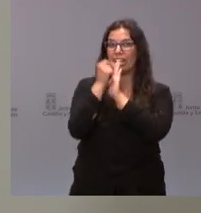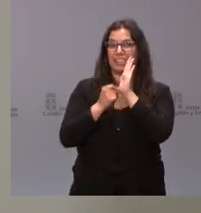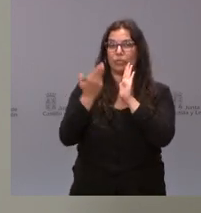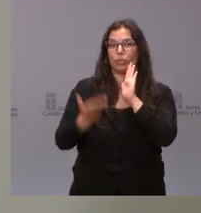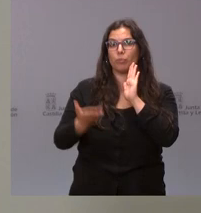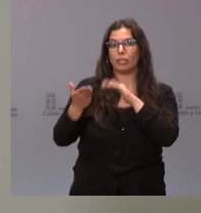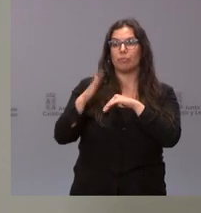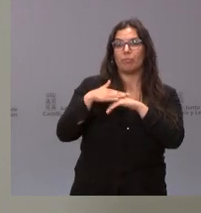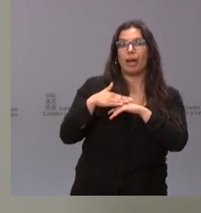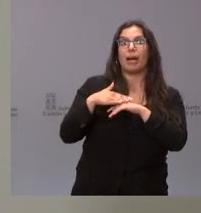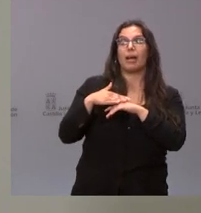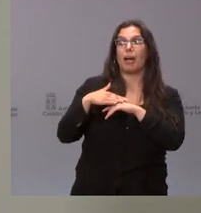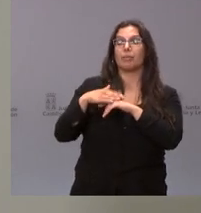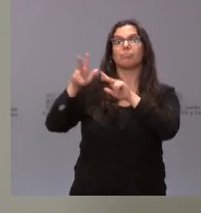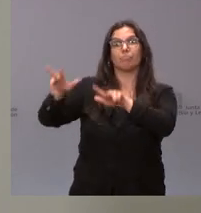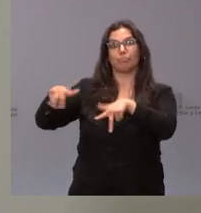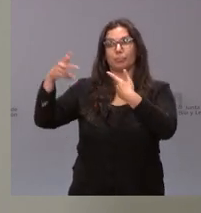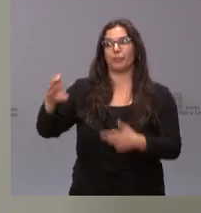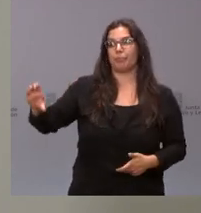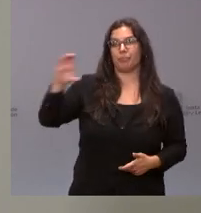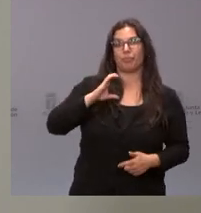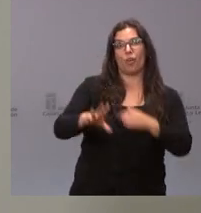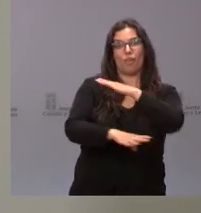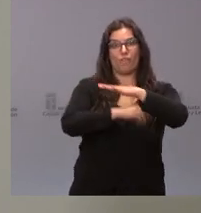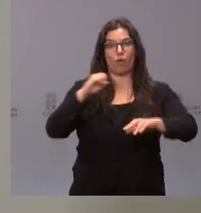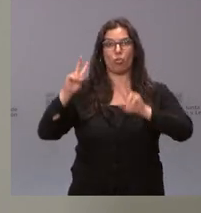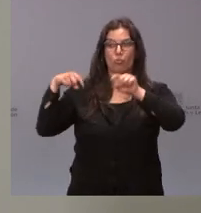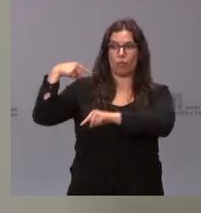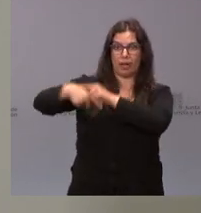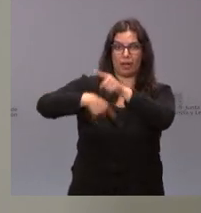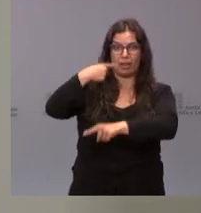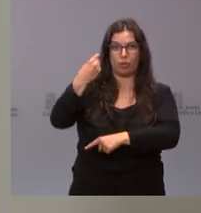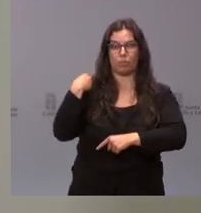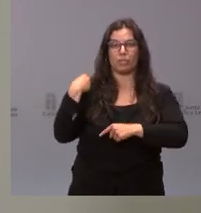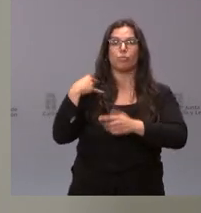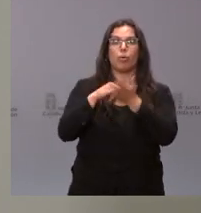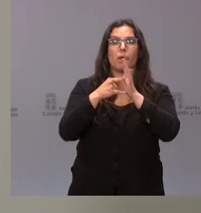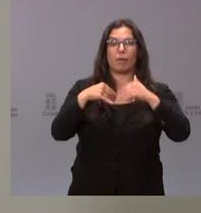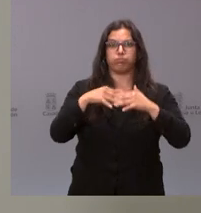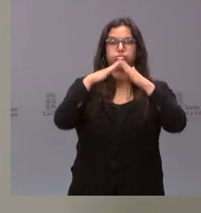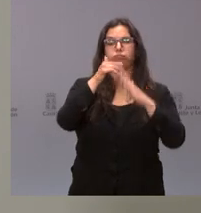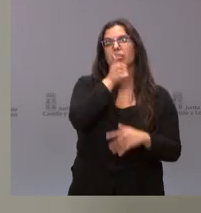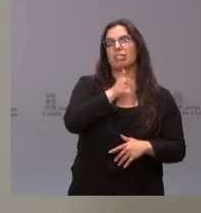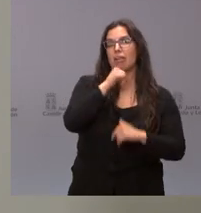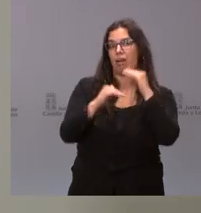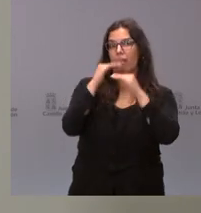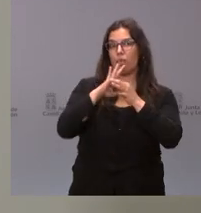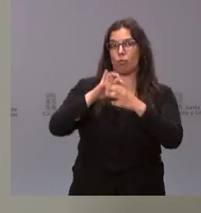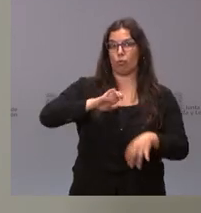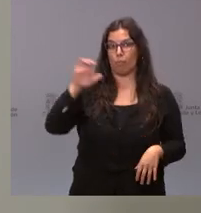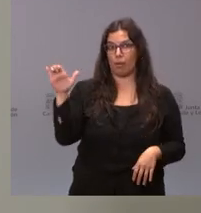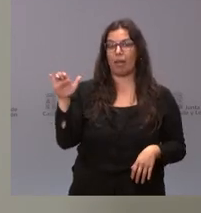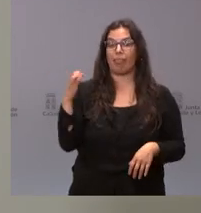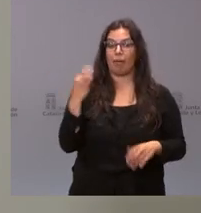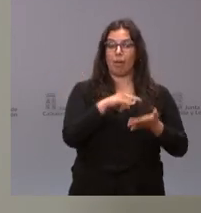participar en los fondos Next Generation, del Plan de Recuperación, Transformación y Resiliencia, y que incluye todos los aspectos